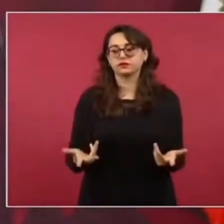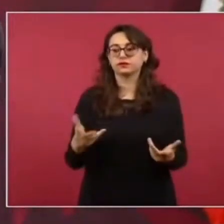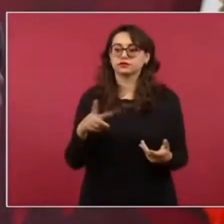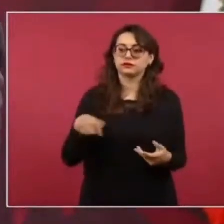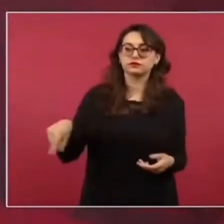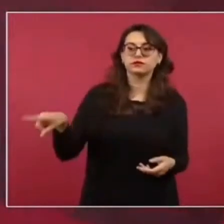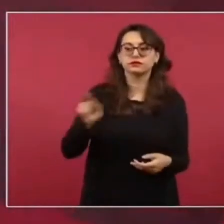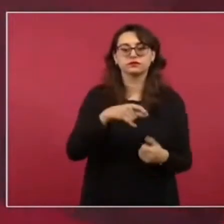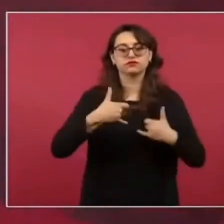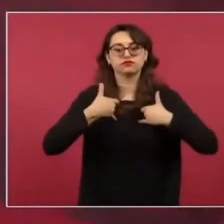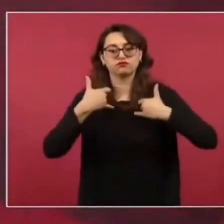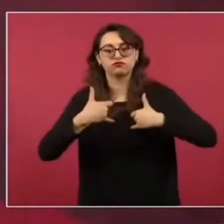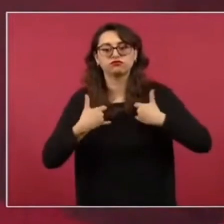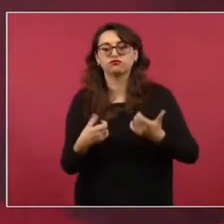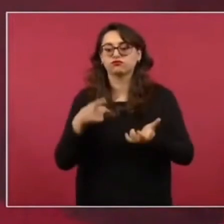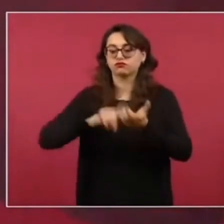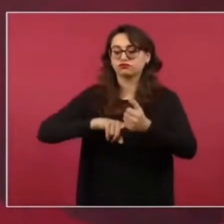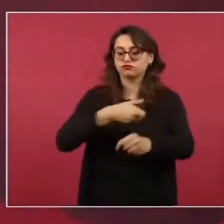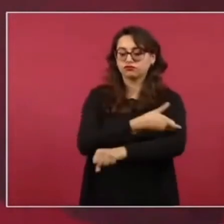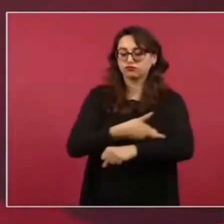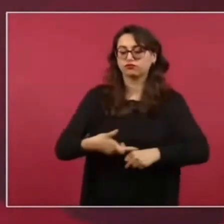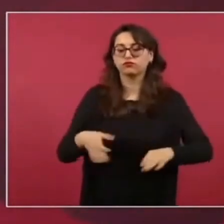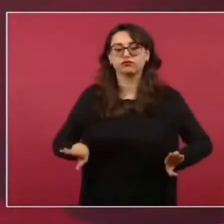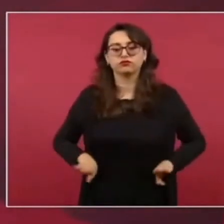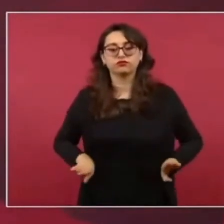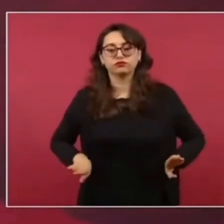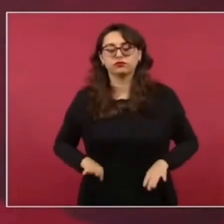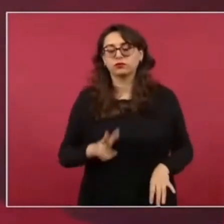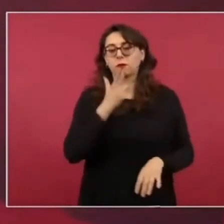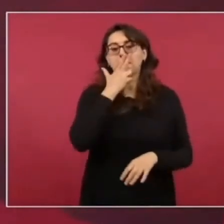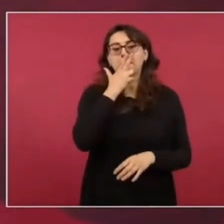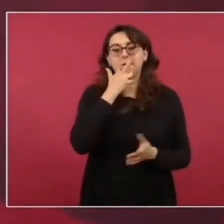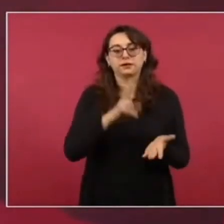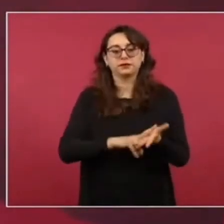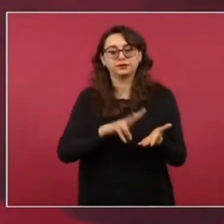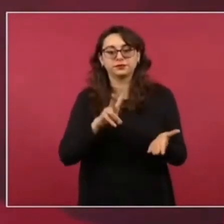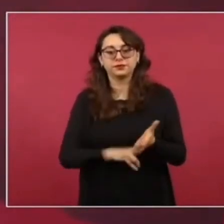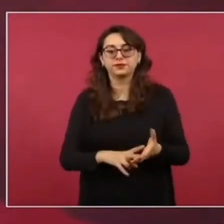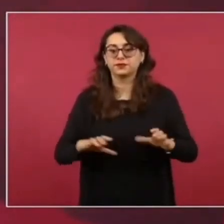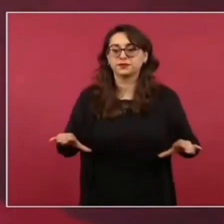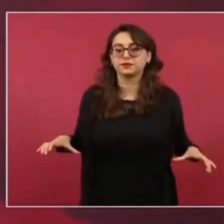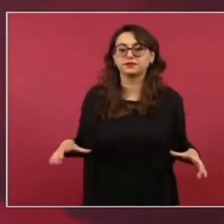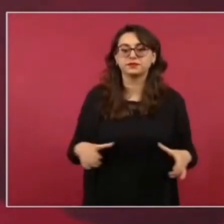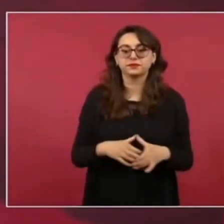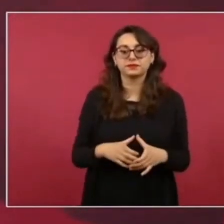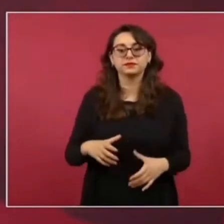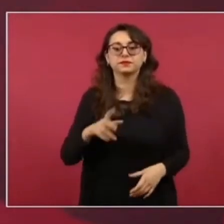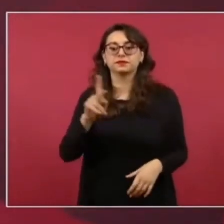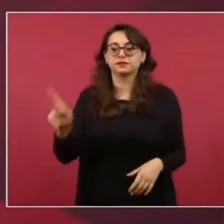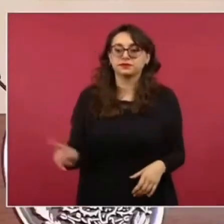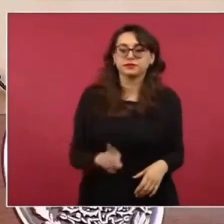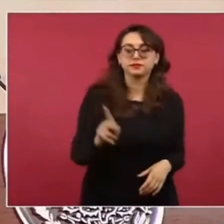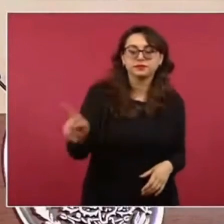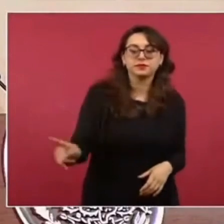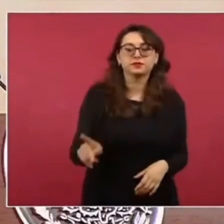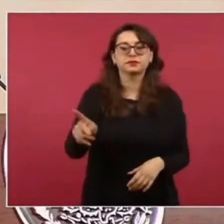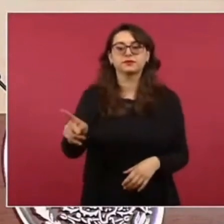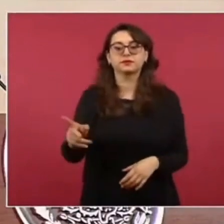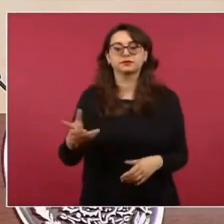conservan en nuestras familias, en las comunidades, en los pueblos, que